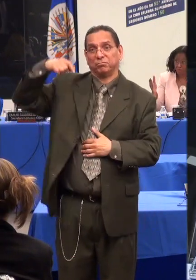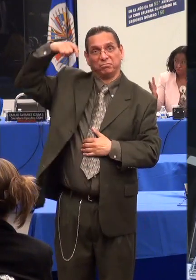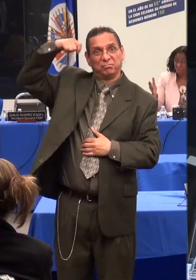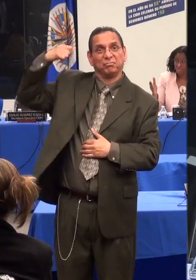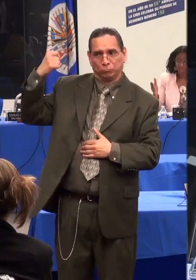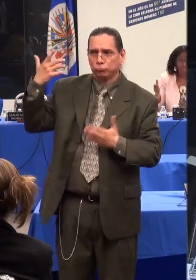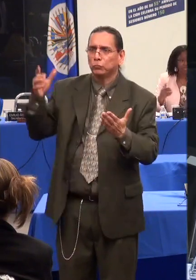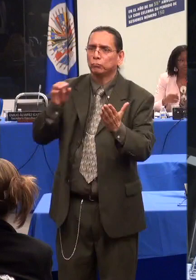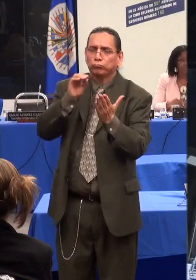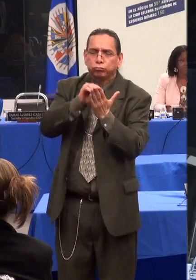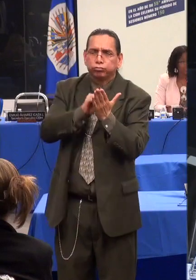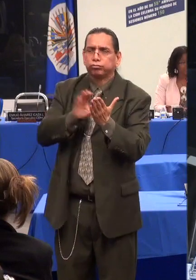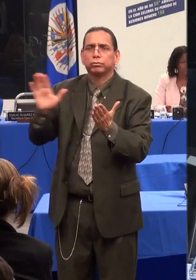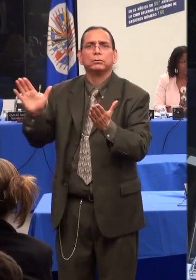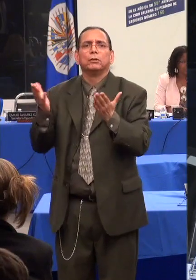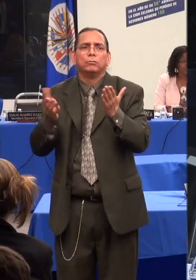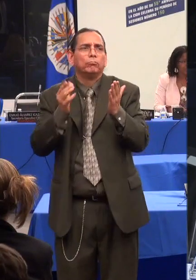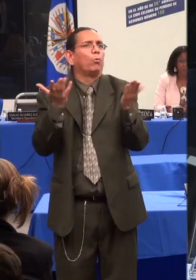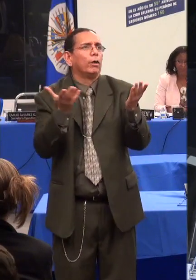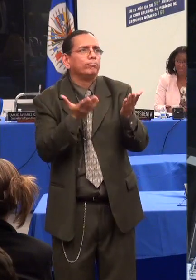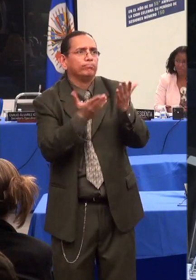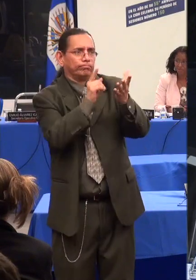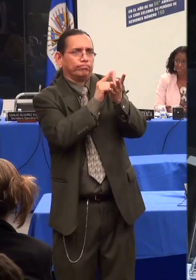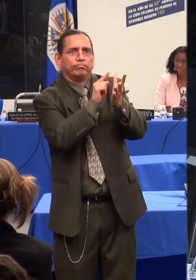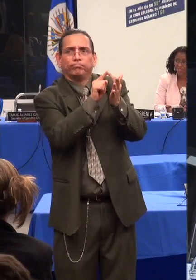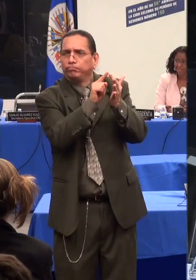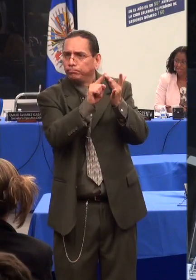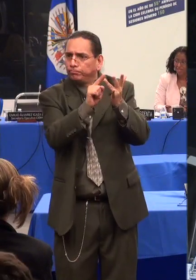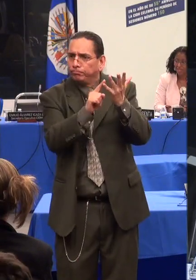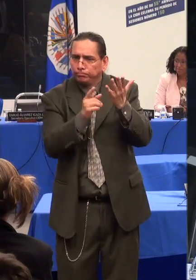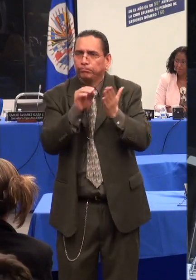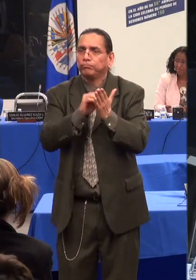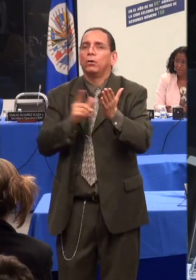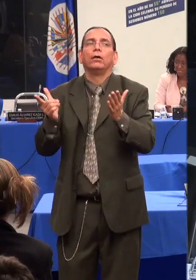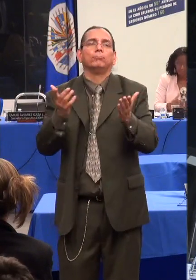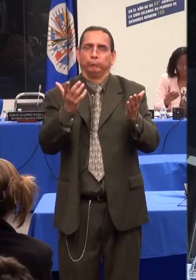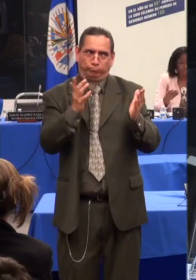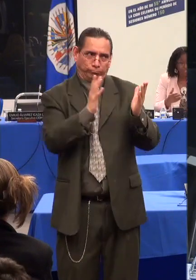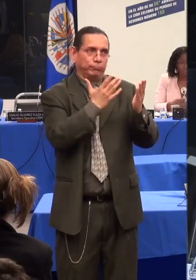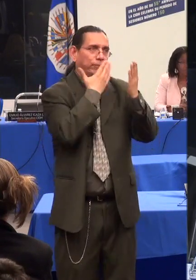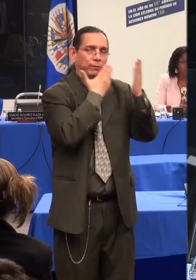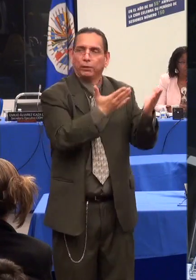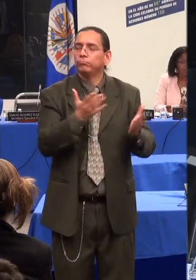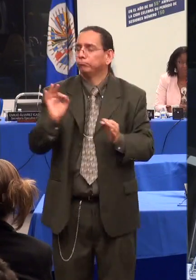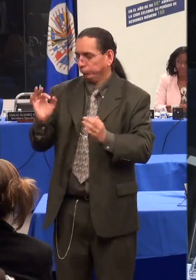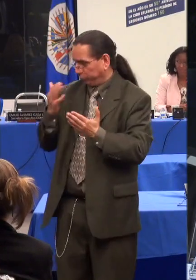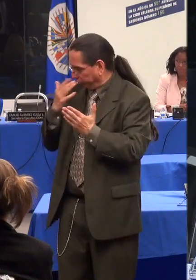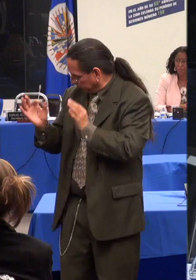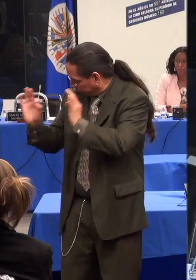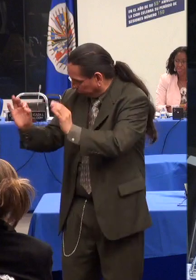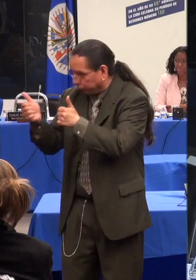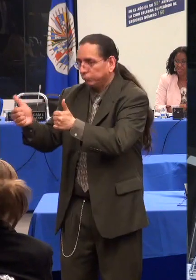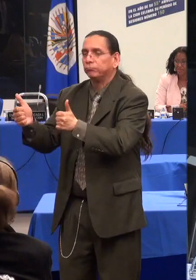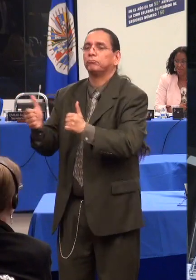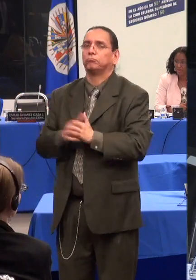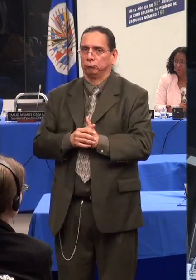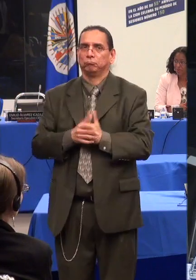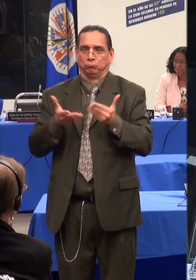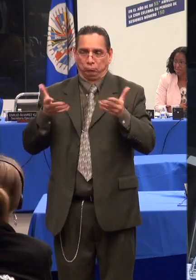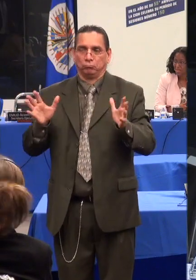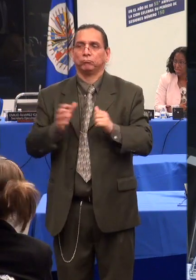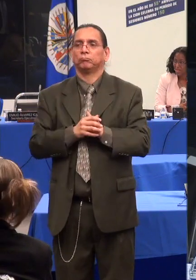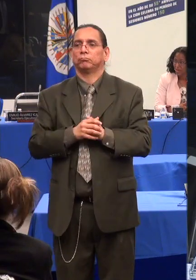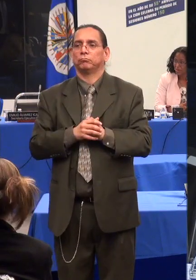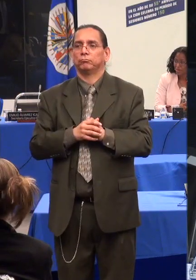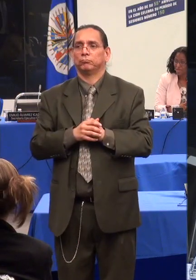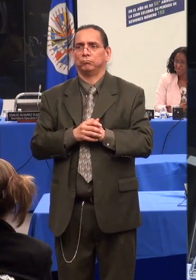to the petitioners as well as the state for participating. As I mentioned at the beginning, this is a very important hearing for